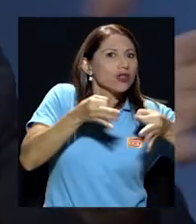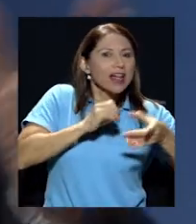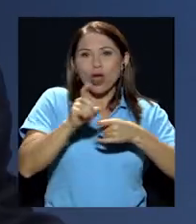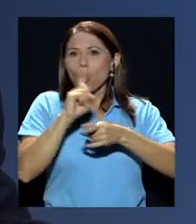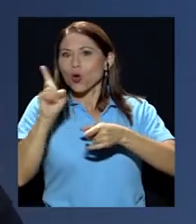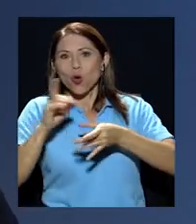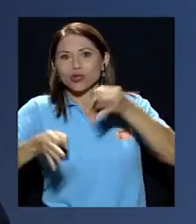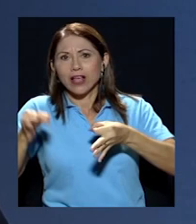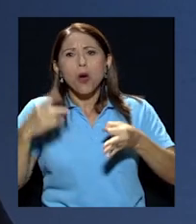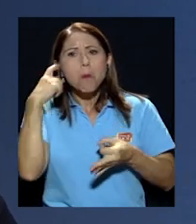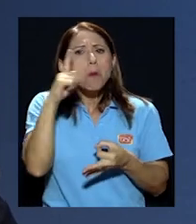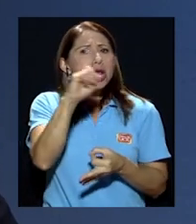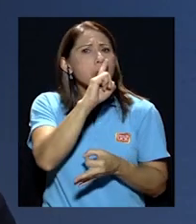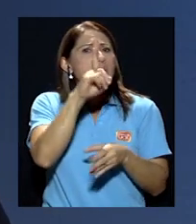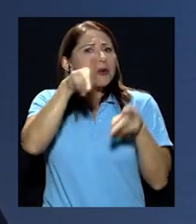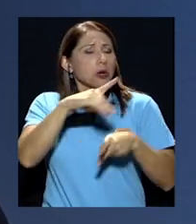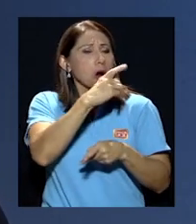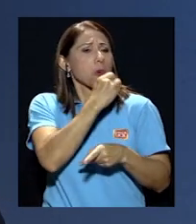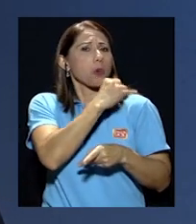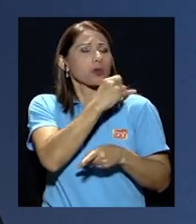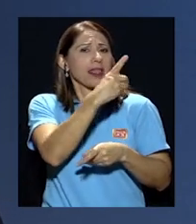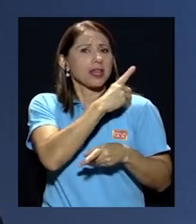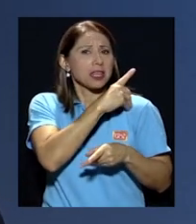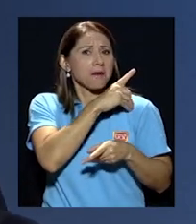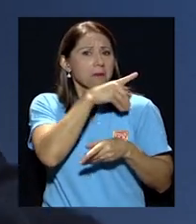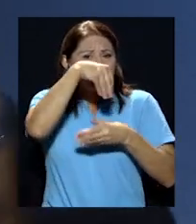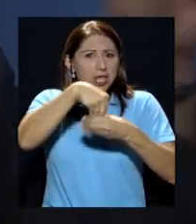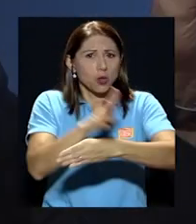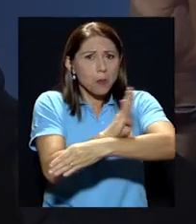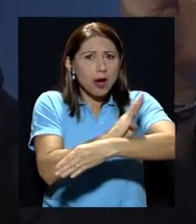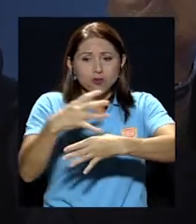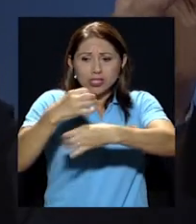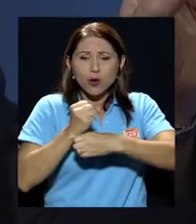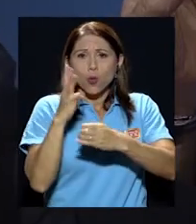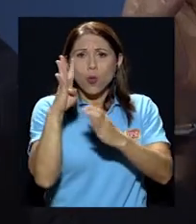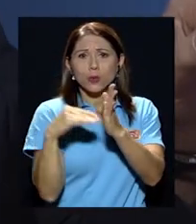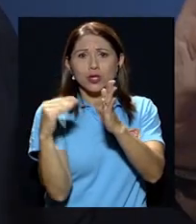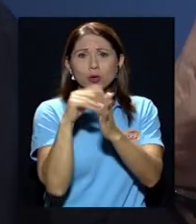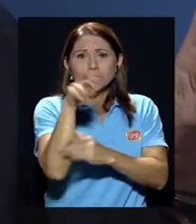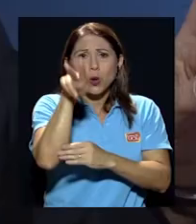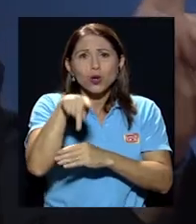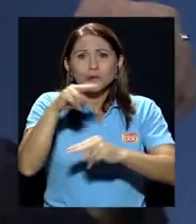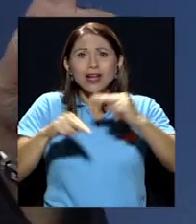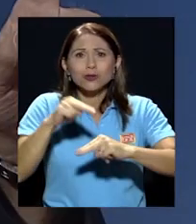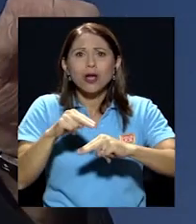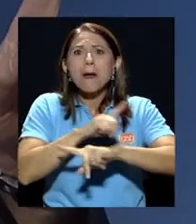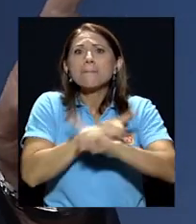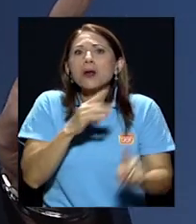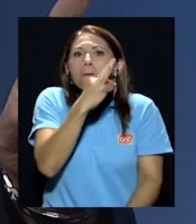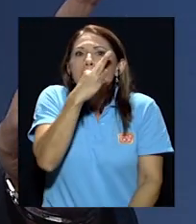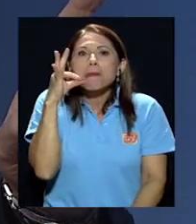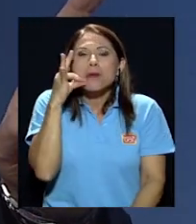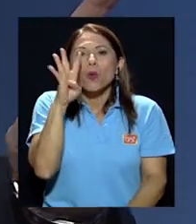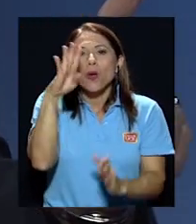recibió cuatro millones de colones ahí en una negociación. Pero no han dicho nada de los cuatro mil quinientos millones de colones.